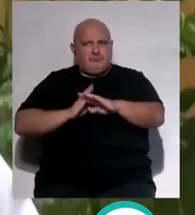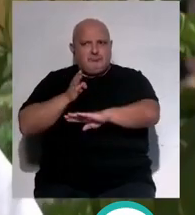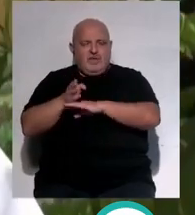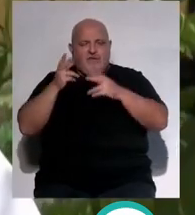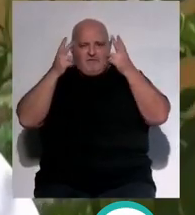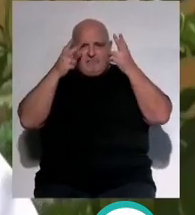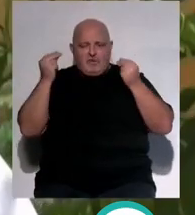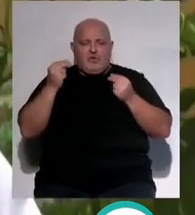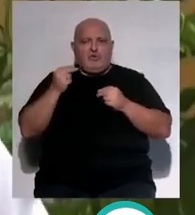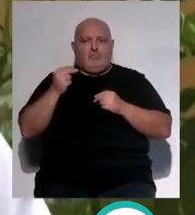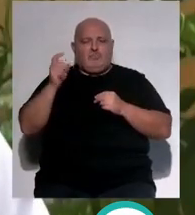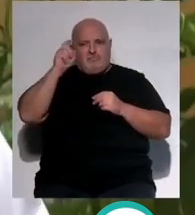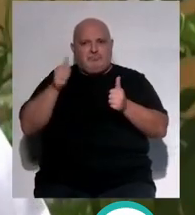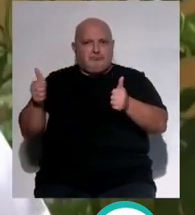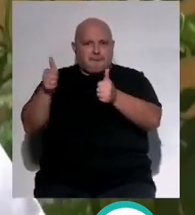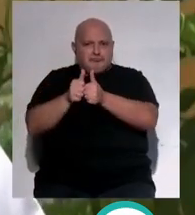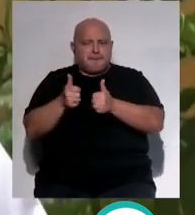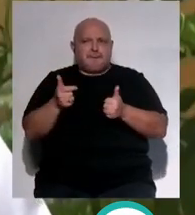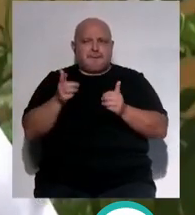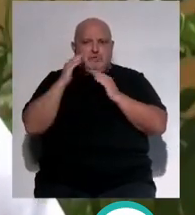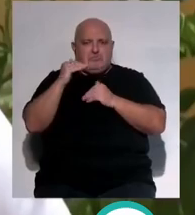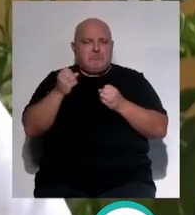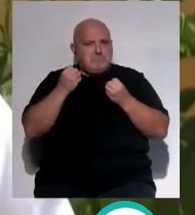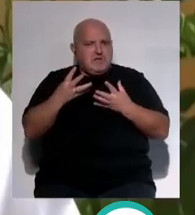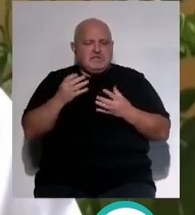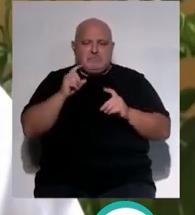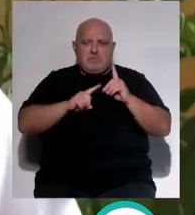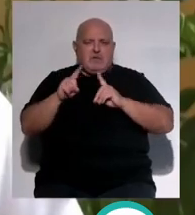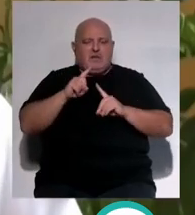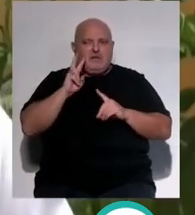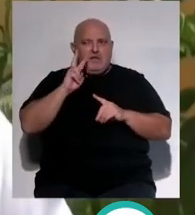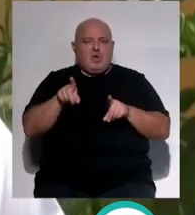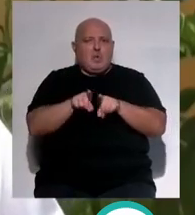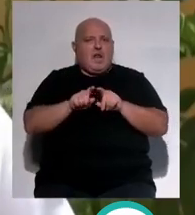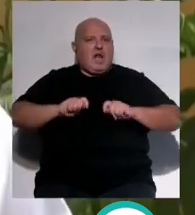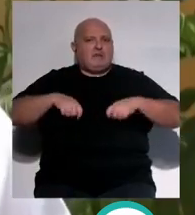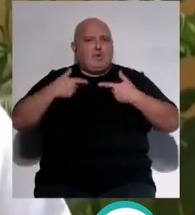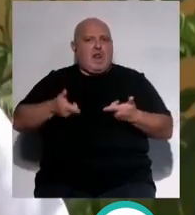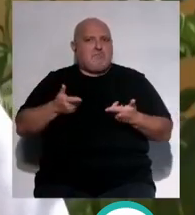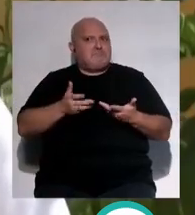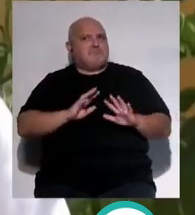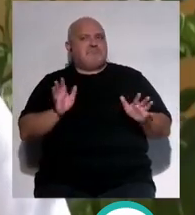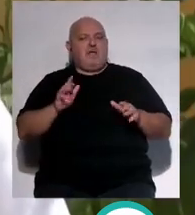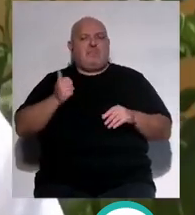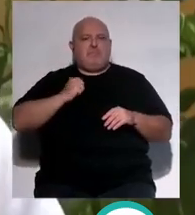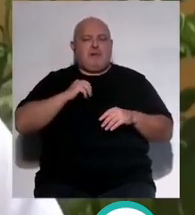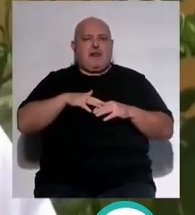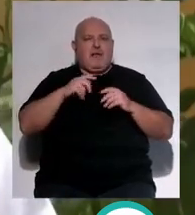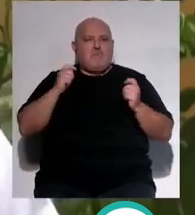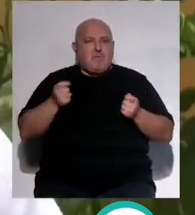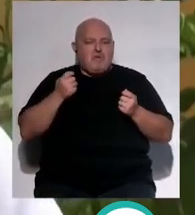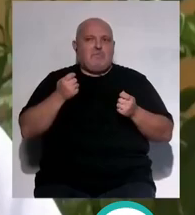ir las enfermeras, van a estar con sus profes, van a estar muy atendiditos y van a verlo de una forma también natural y una cosa también aprovechar para hacer